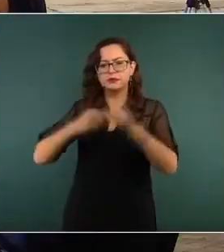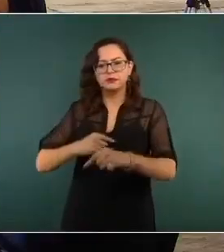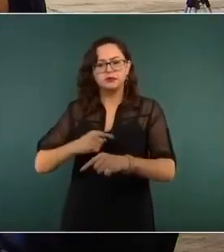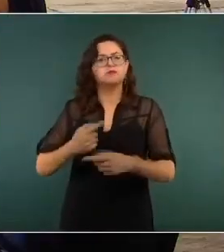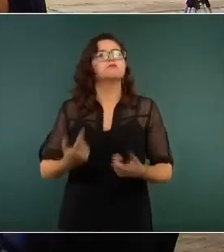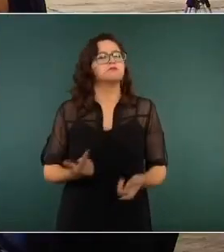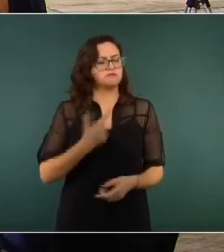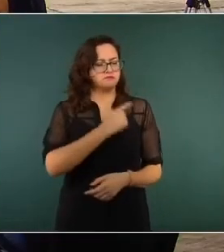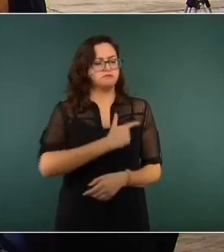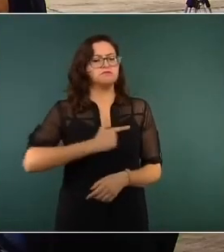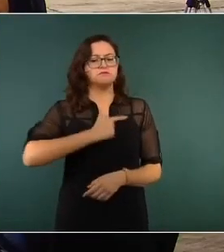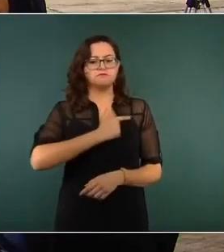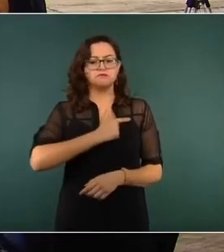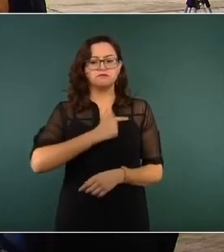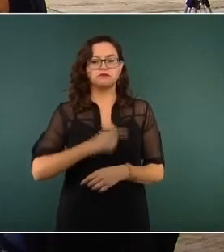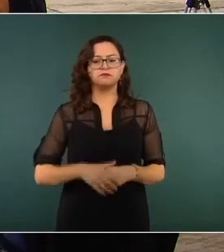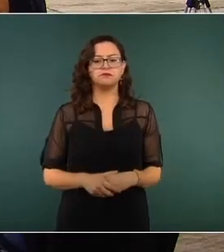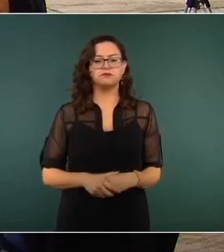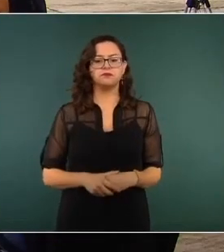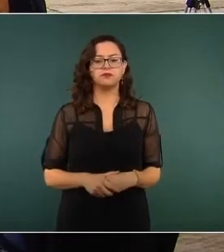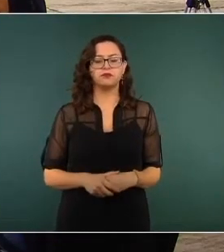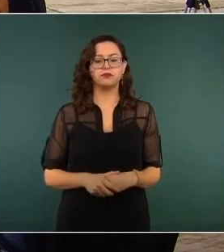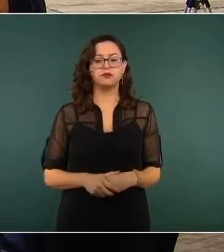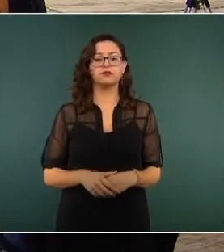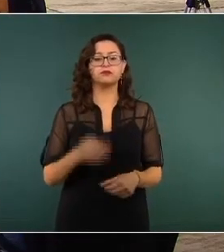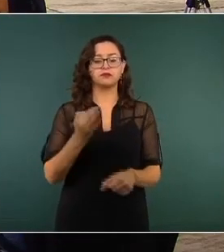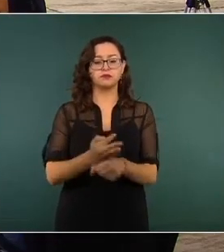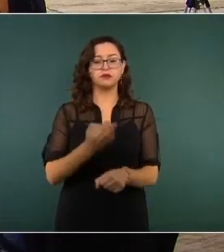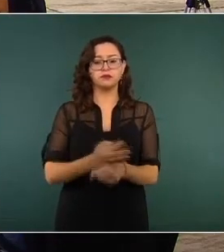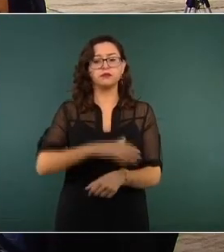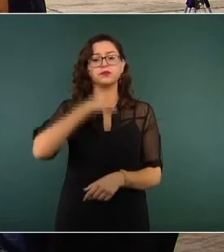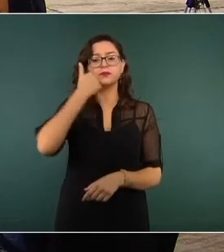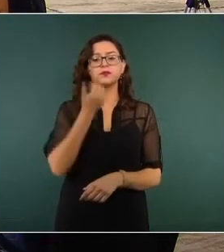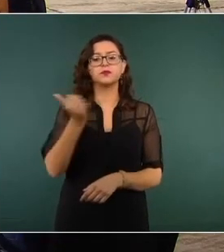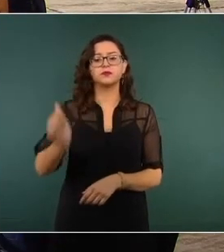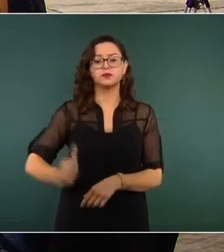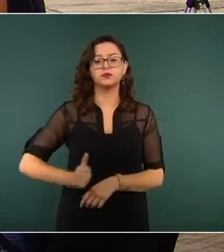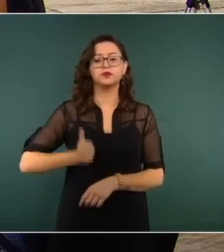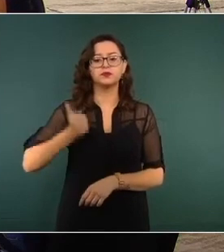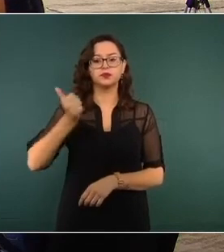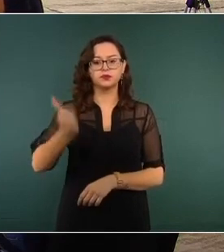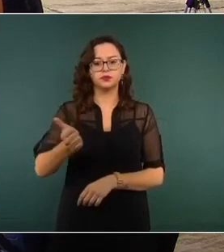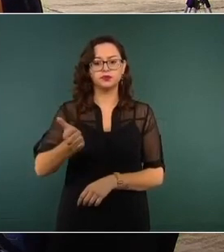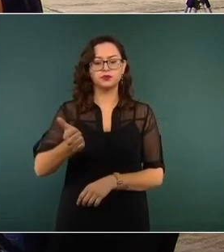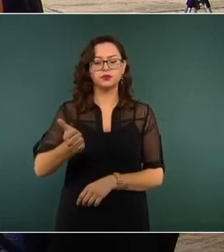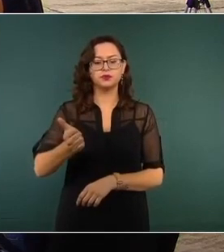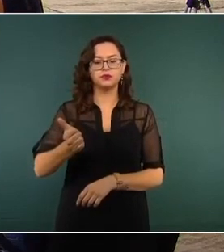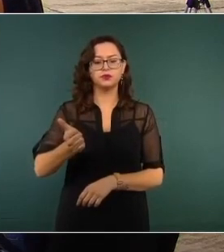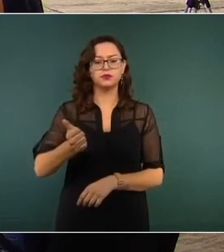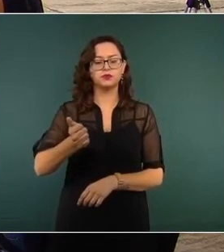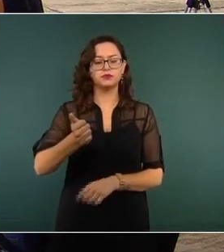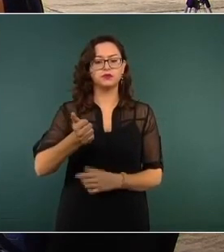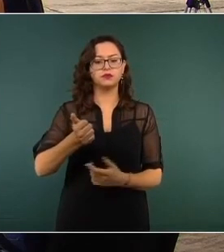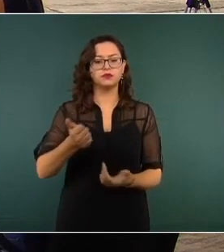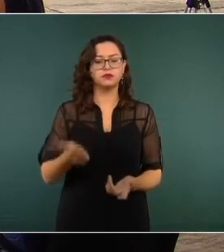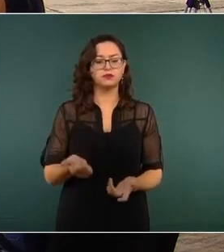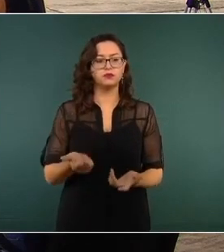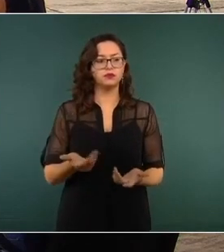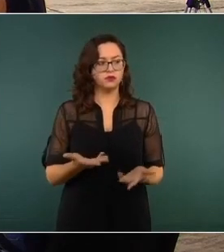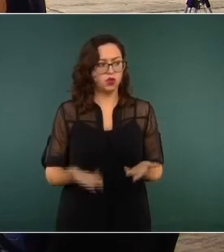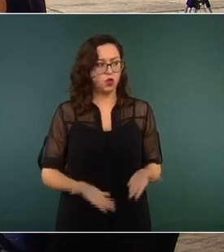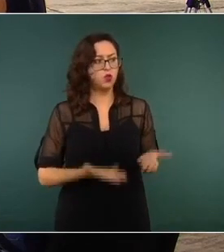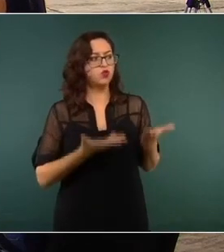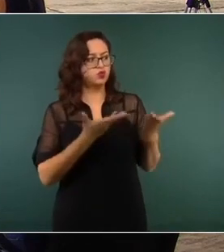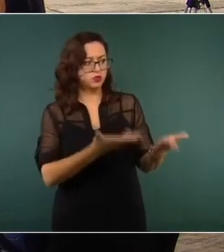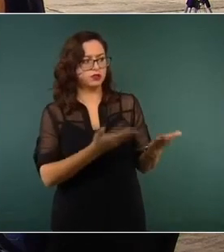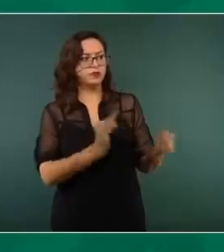Quiero aprovechar esta ocasión para abordar ante usted, señor presidente, y ante los medios